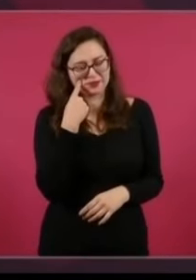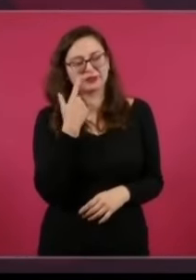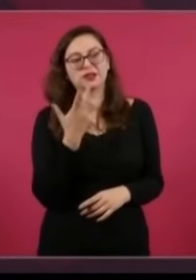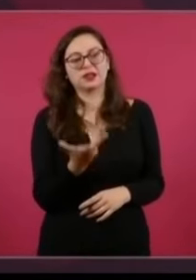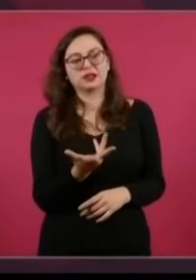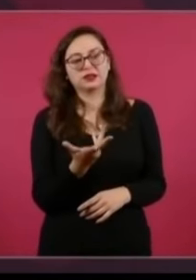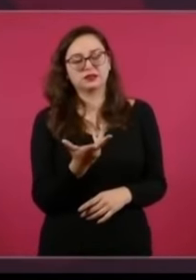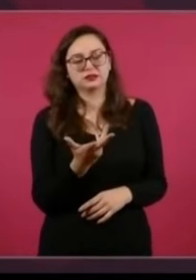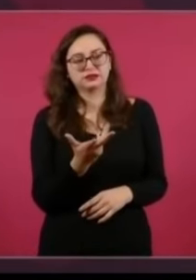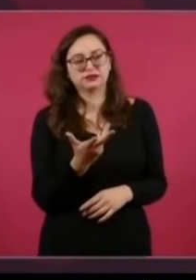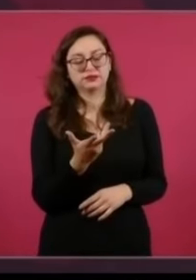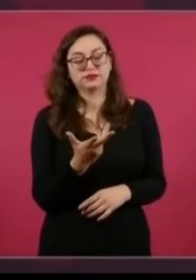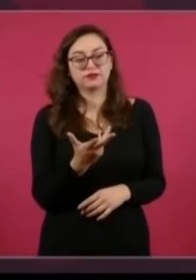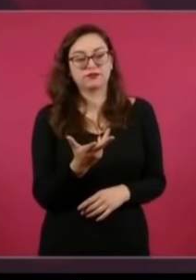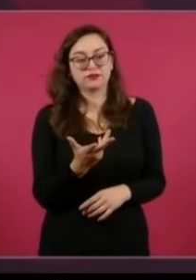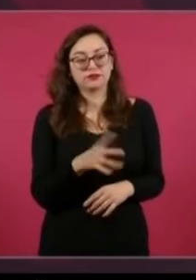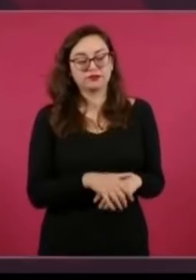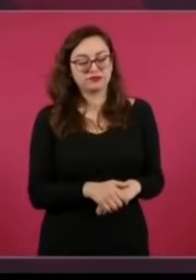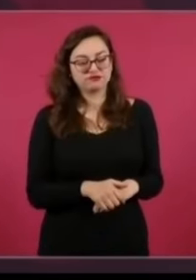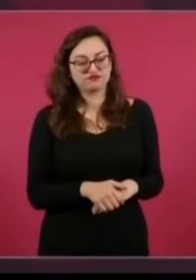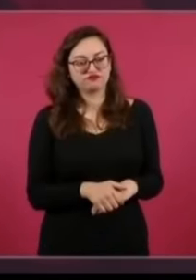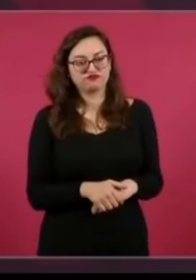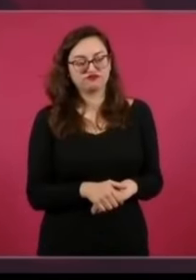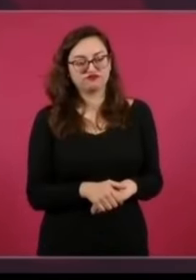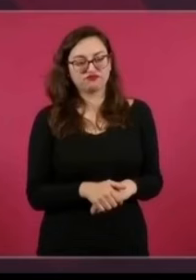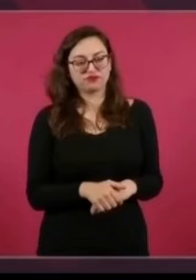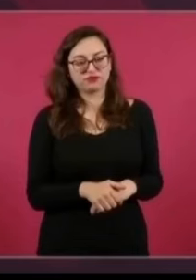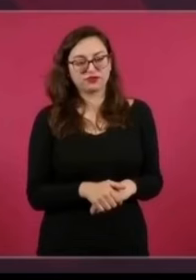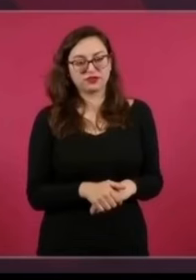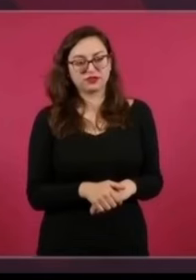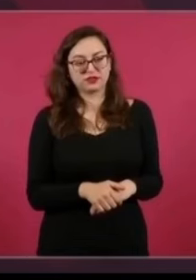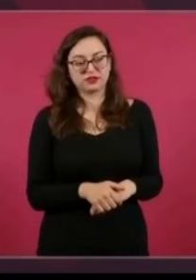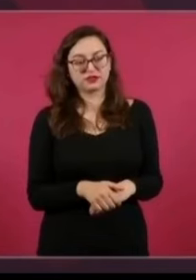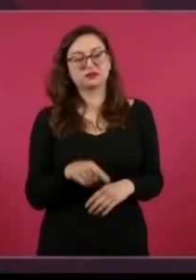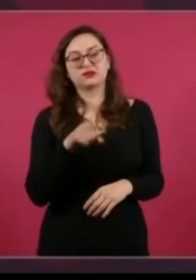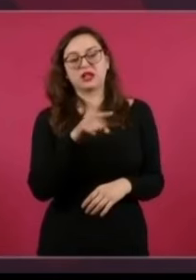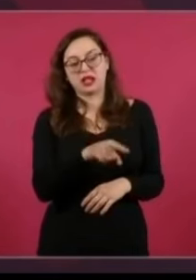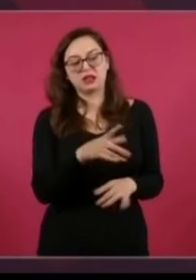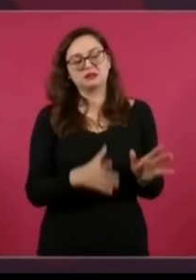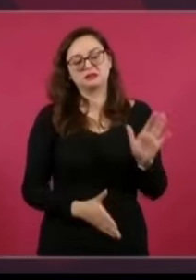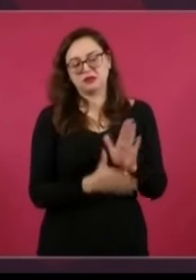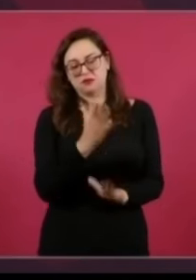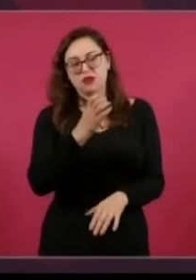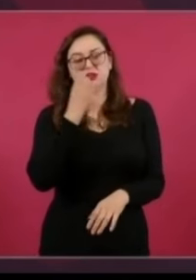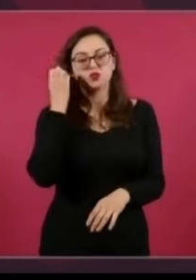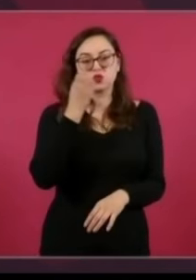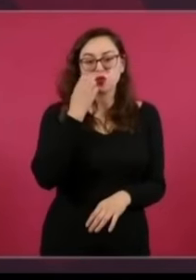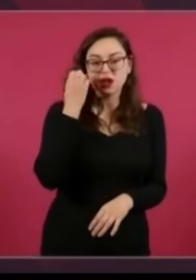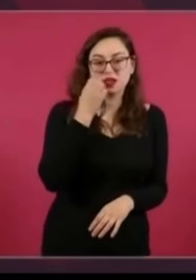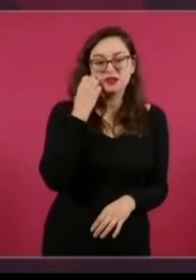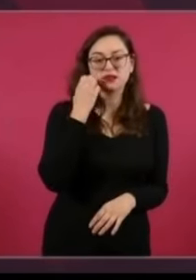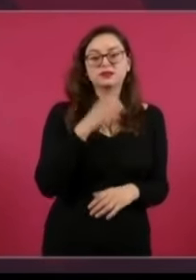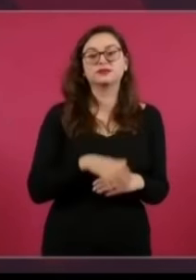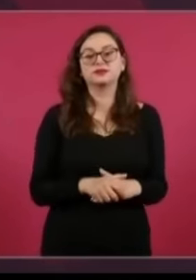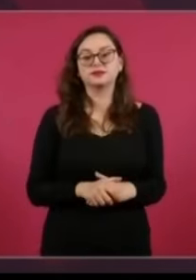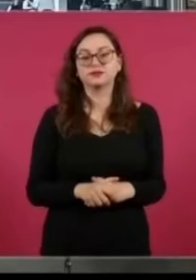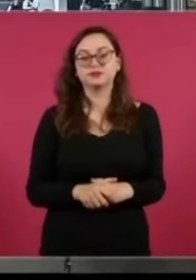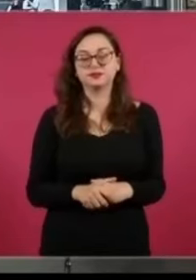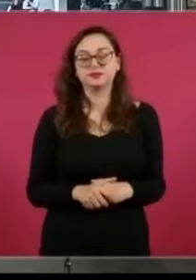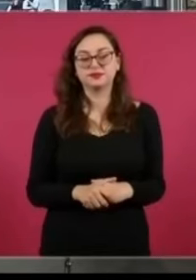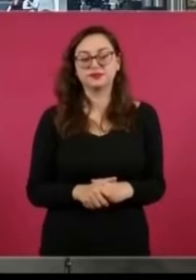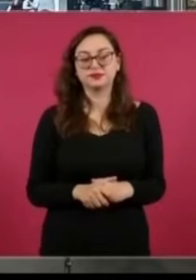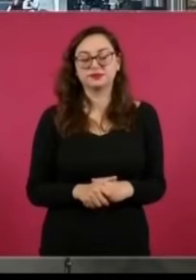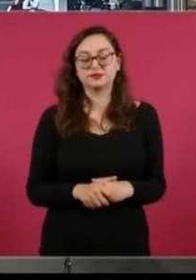la autorización del SAT emitida desde junio del dos mil dieciséis,